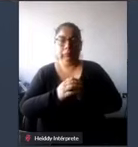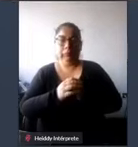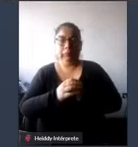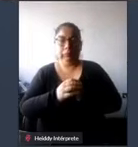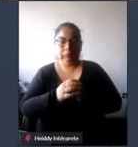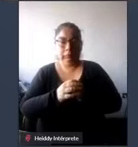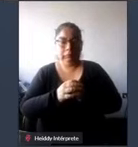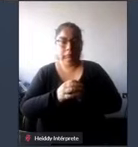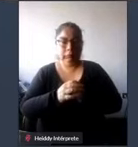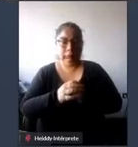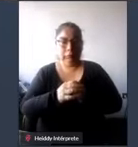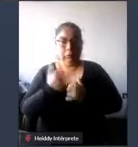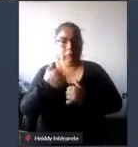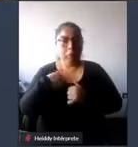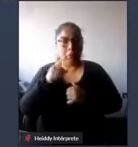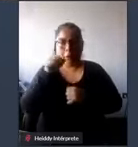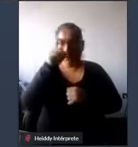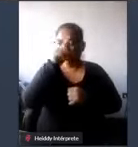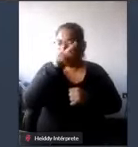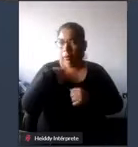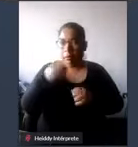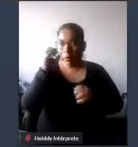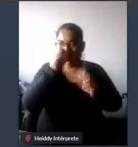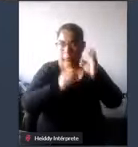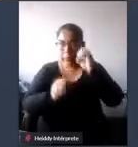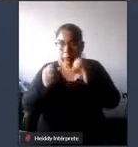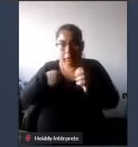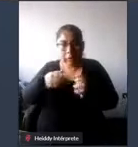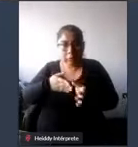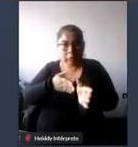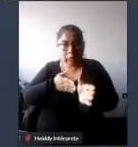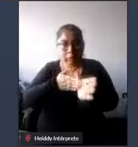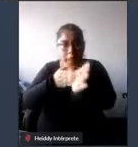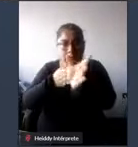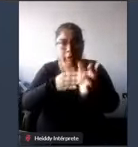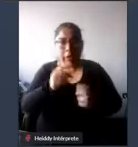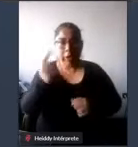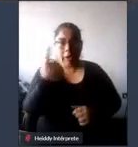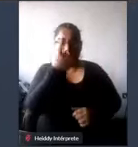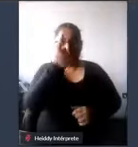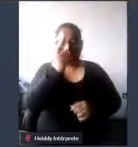yo no he tenido la oportunidad de subir en la línea 1 del metro